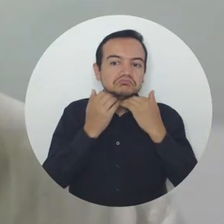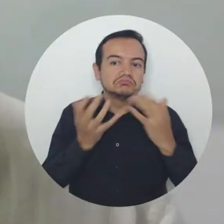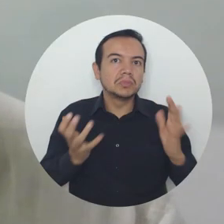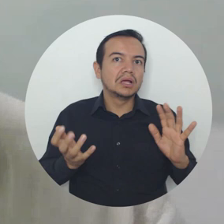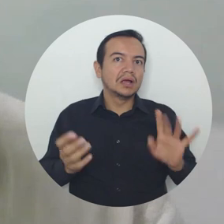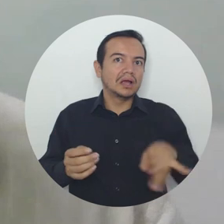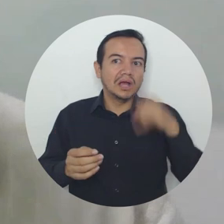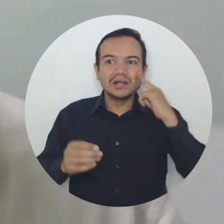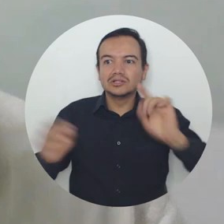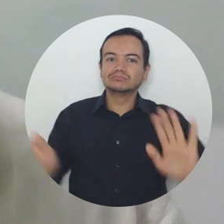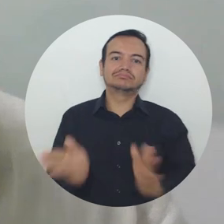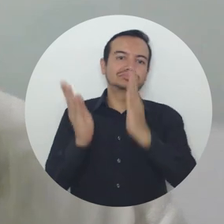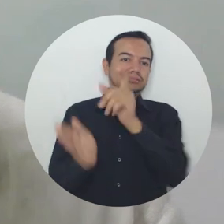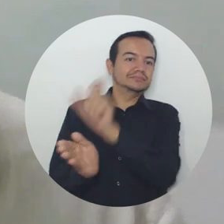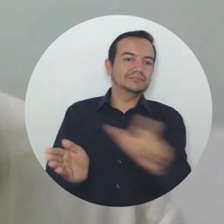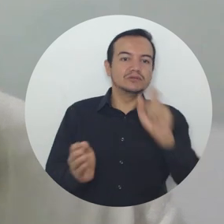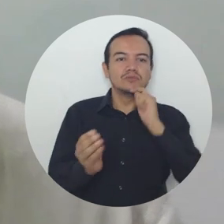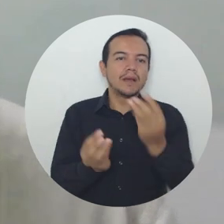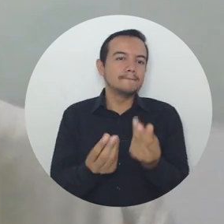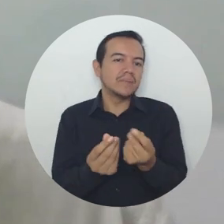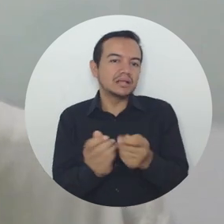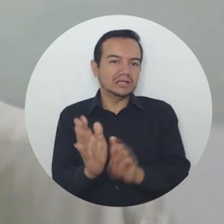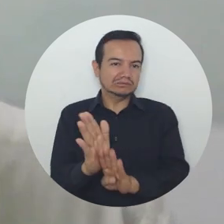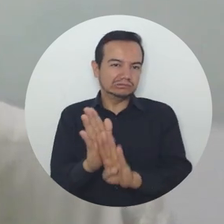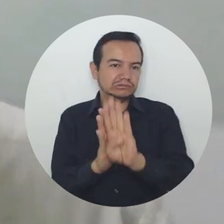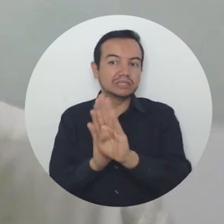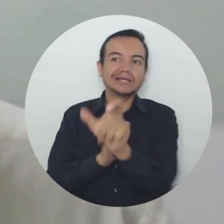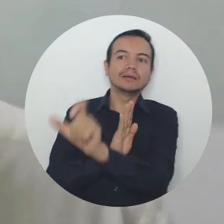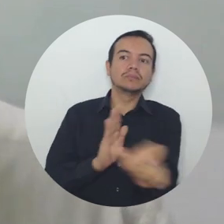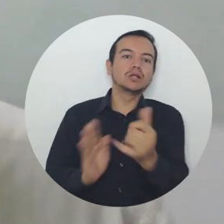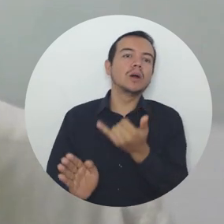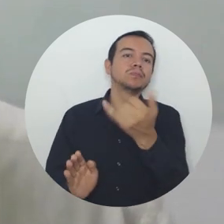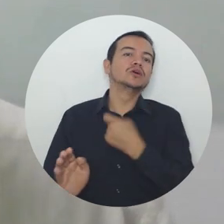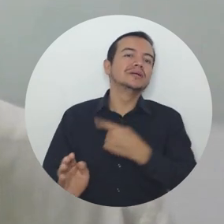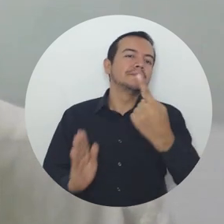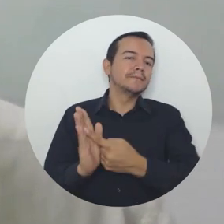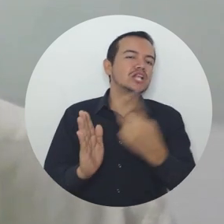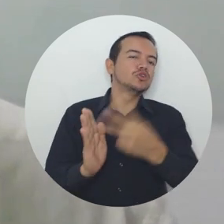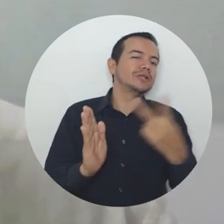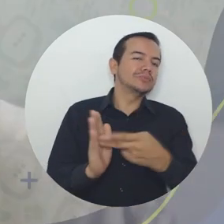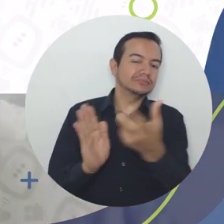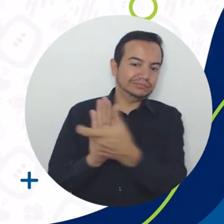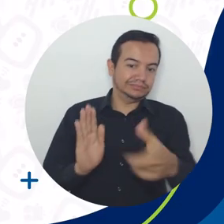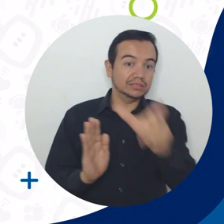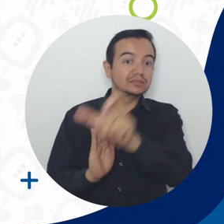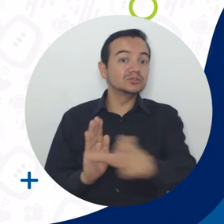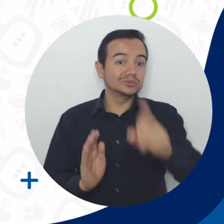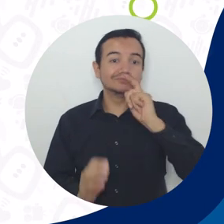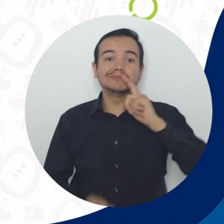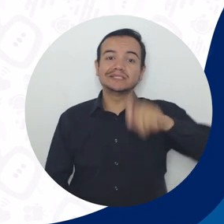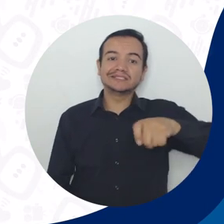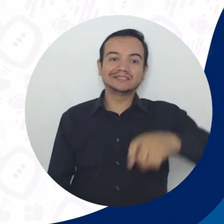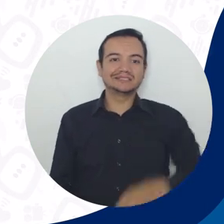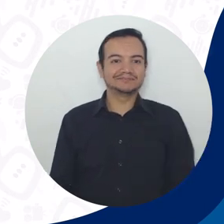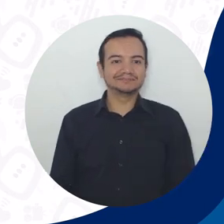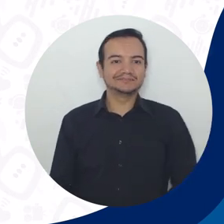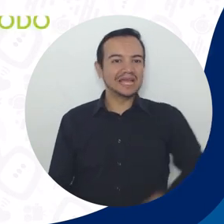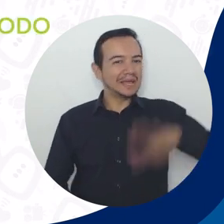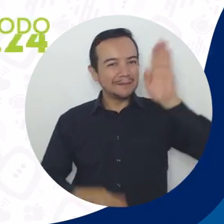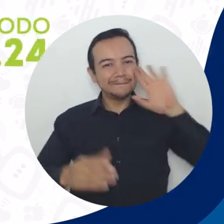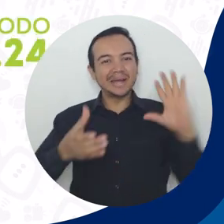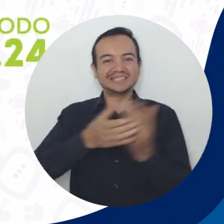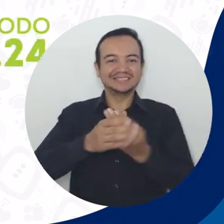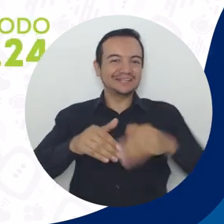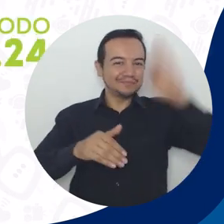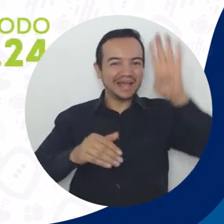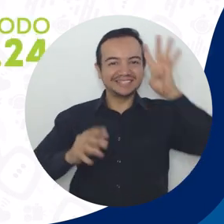decirlo, una mayor riqueza y un mayor bienestar en los miles de Magdalena y Samaria que en estos momentos lo necesitan. Aún